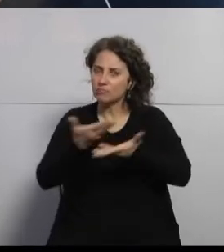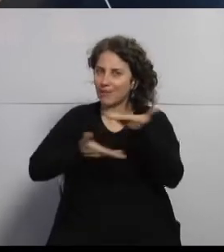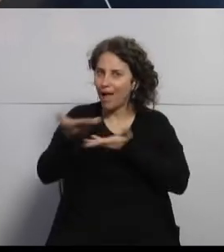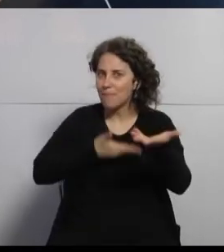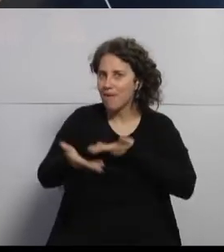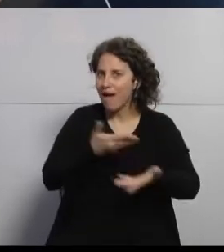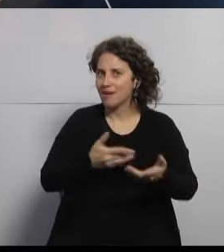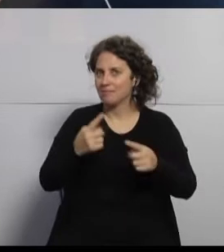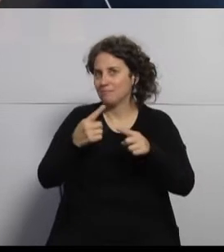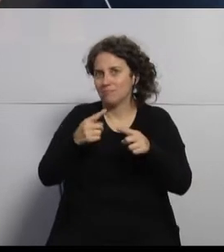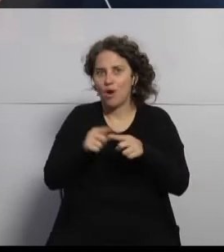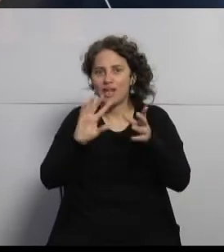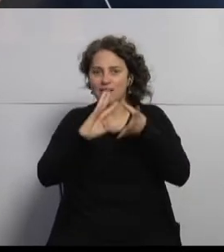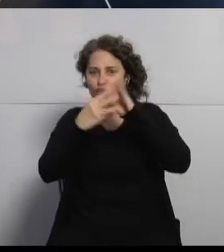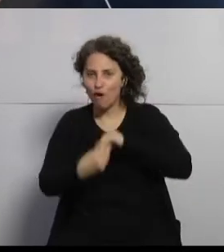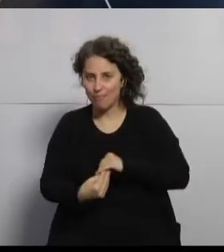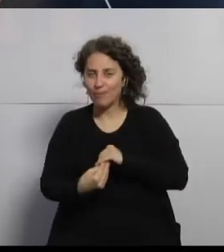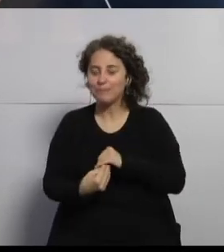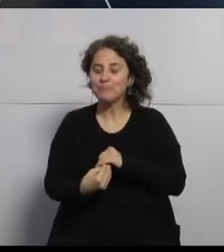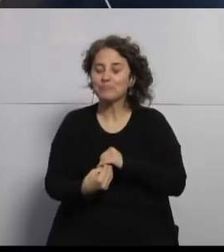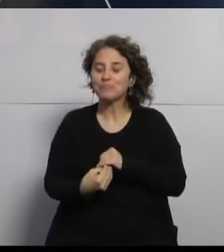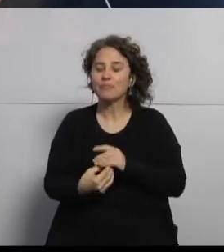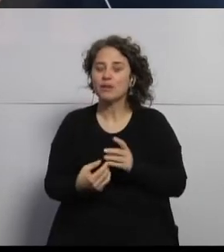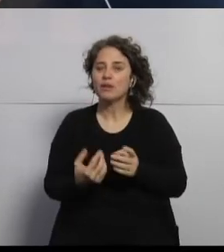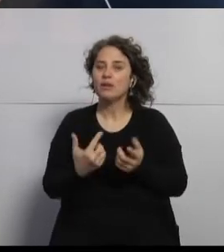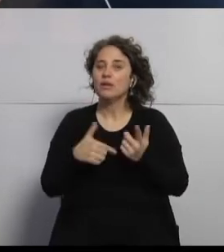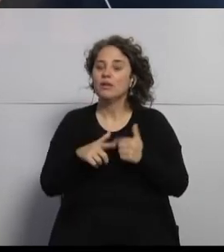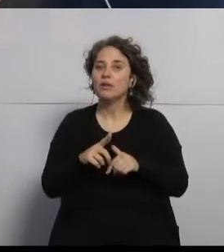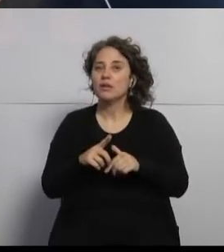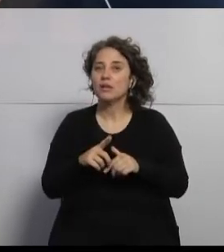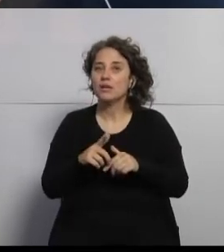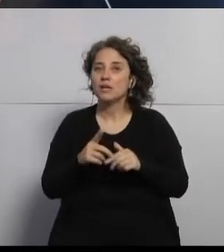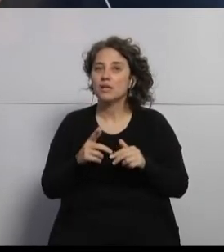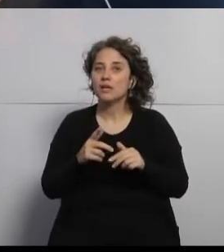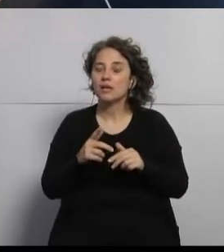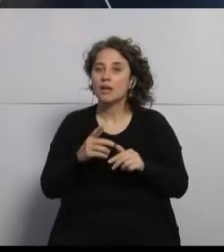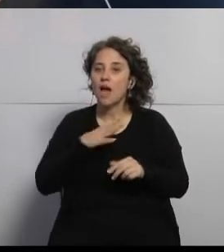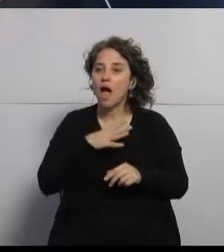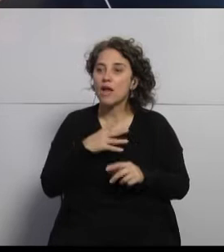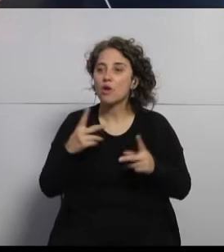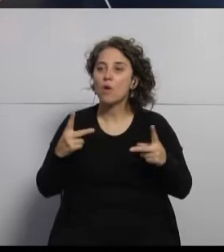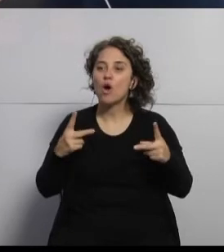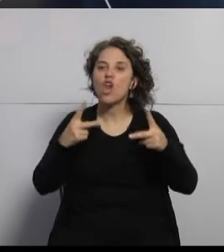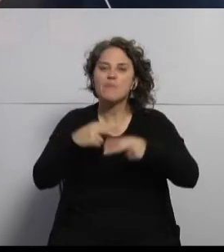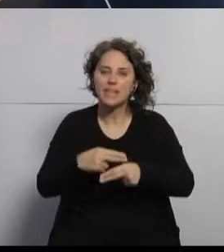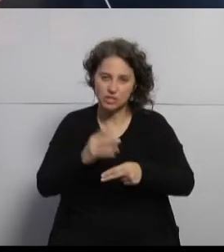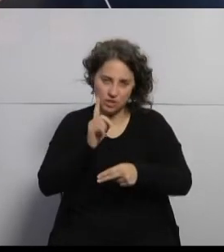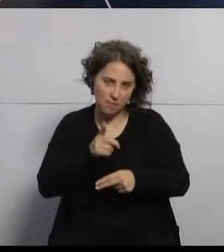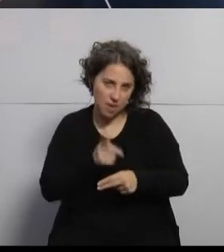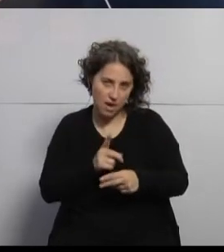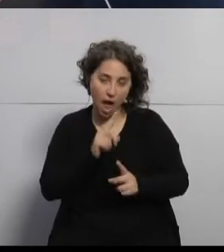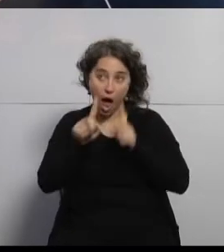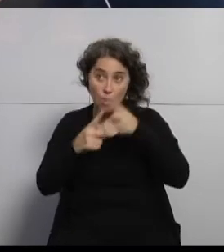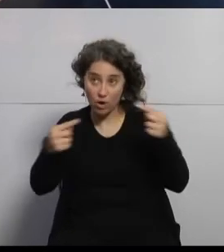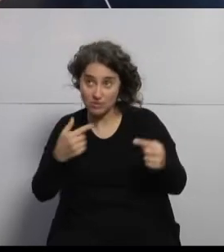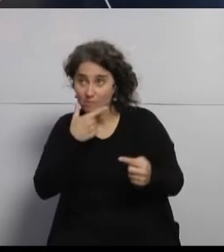¿no? Y, digamos, en esos límites de la incorporación, hay cosas más